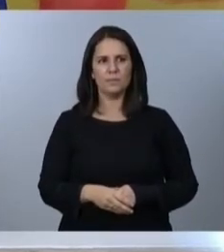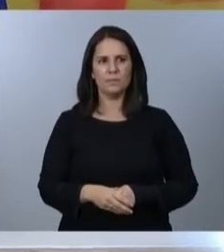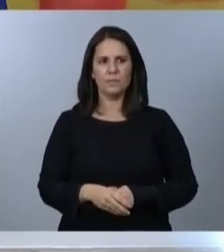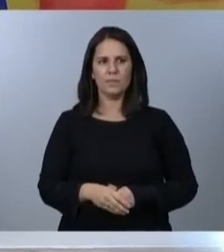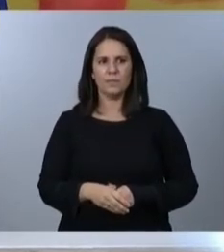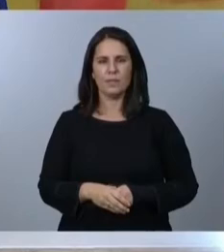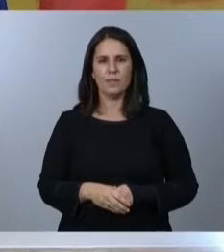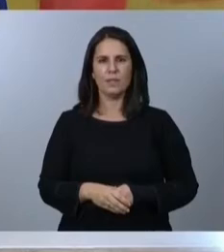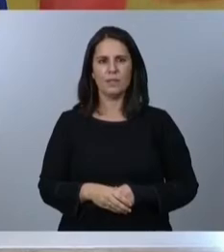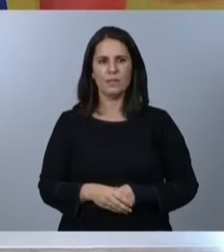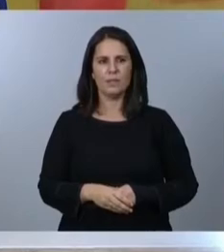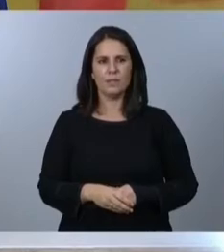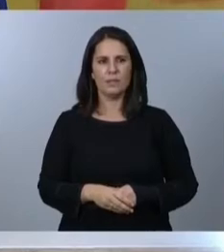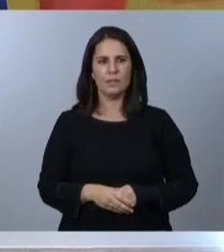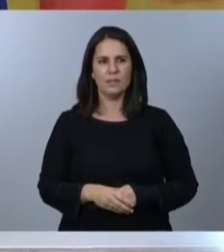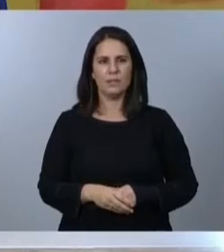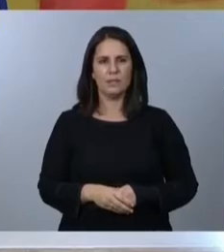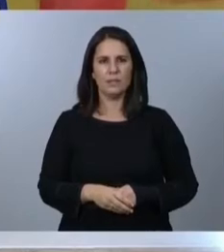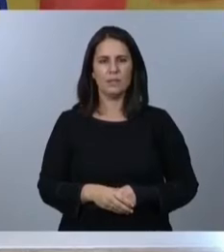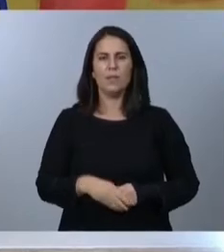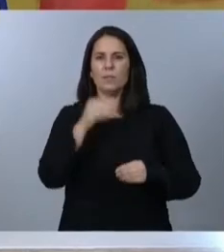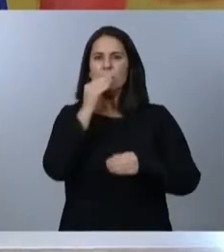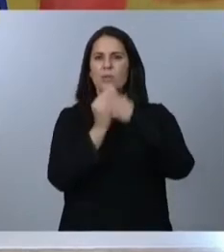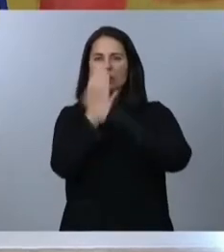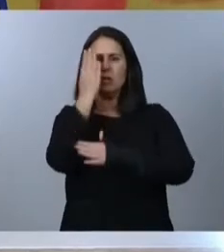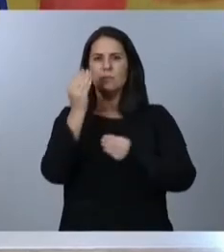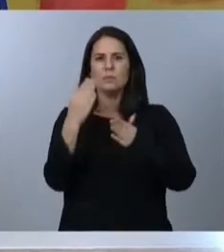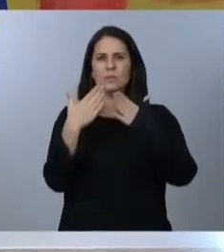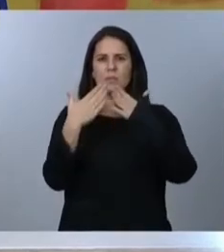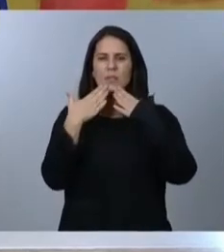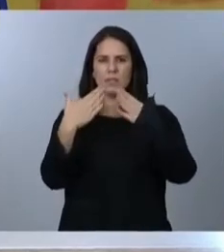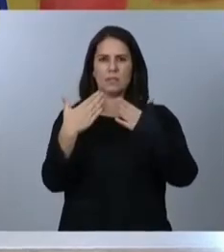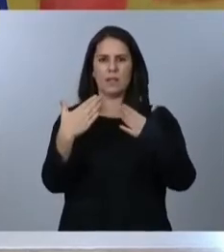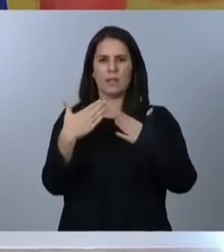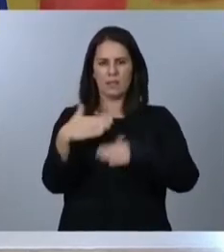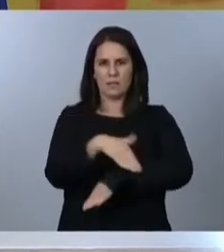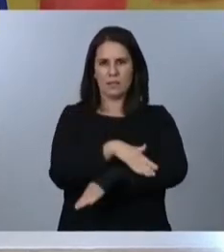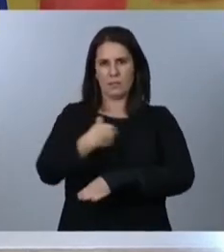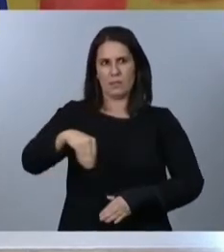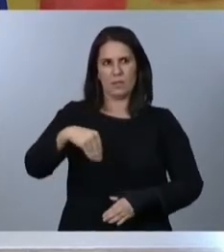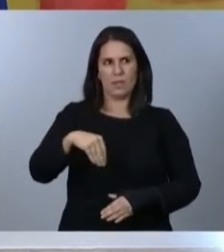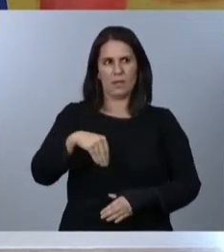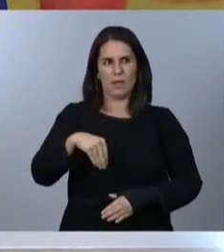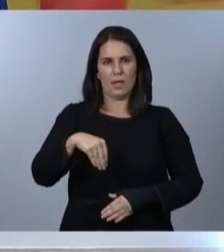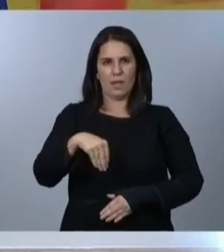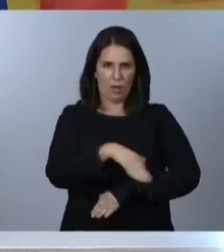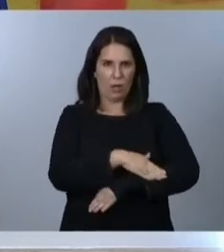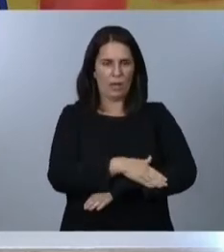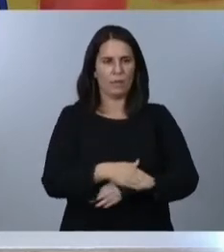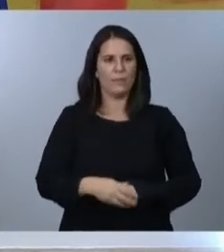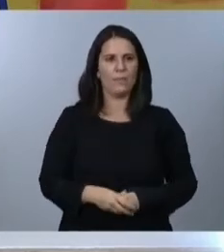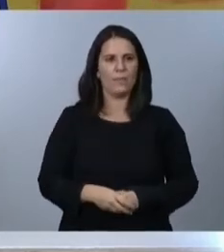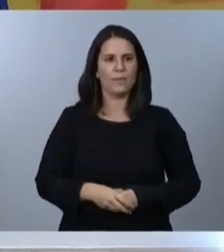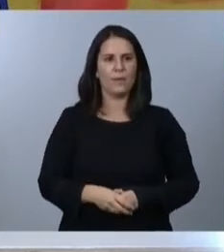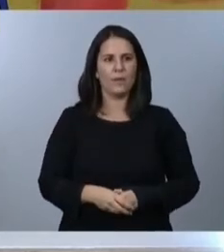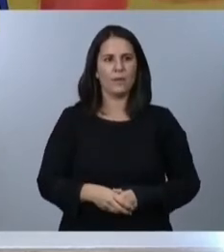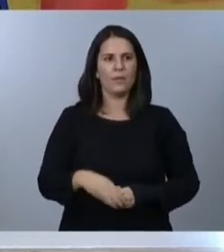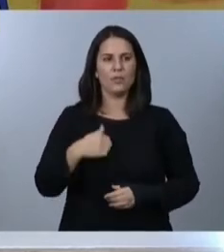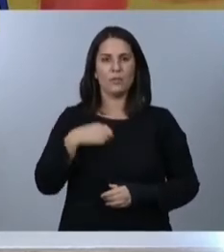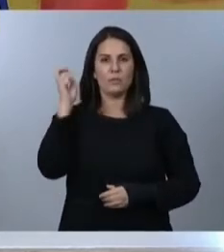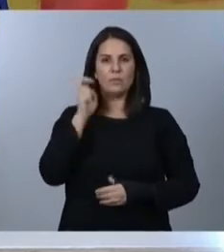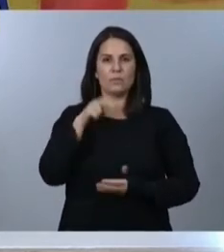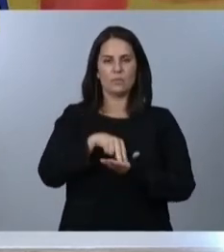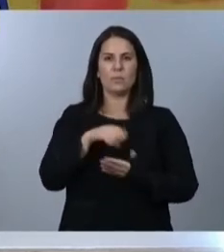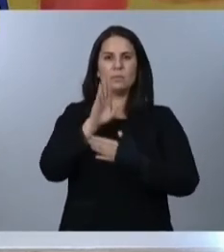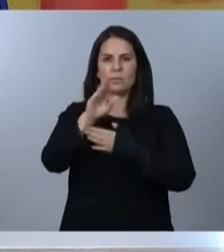Buenos días. Muchísimas gracias, vicepresidente del Gobierno. Comparezco para presentar el anteproyecto de ley de Presupuestos